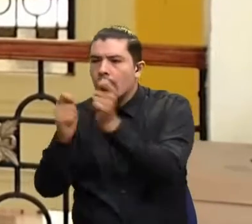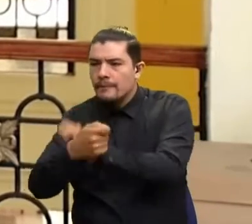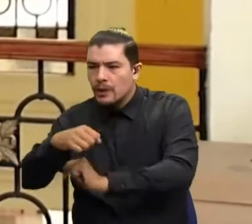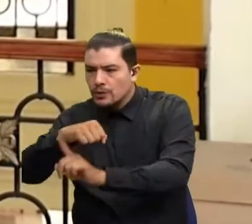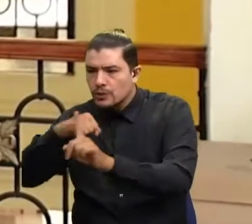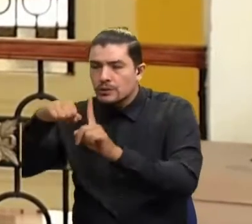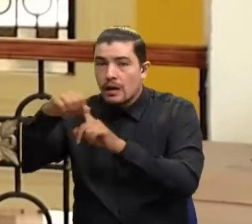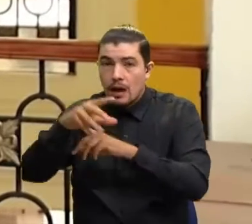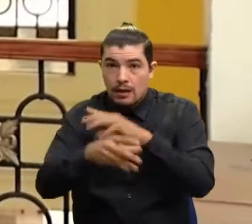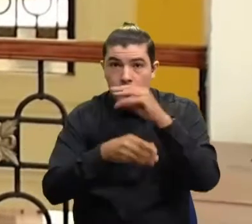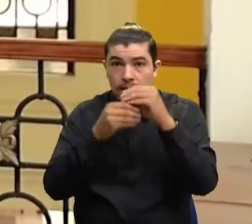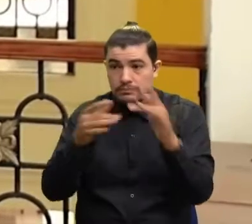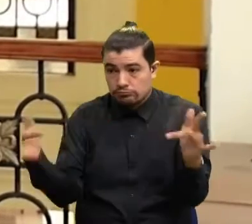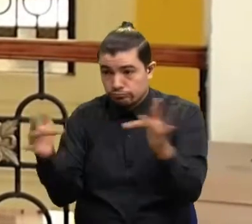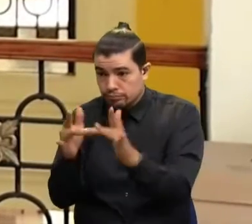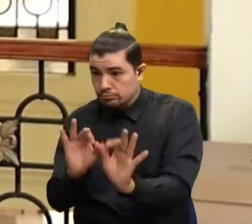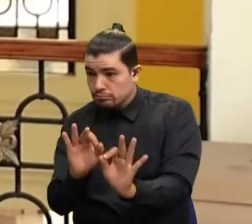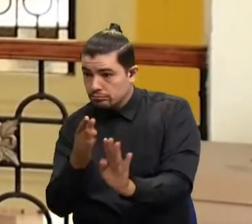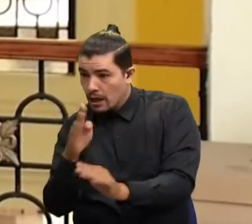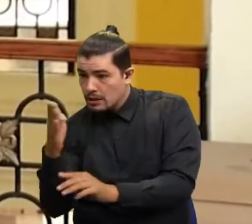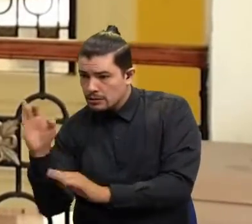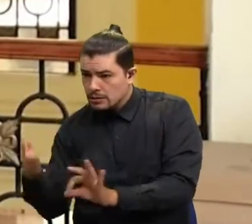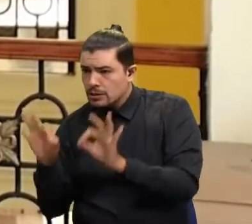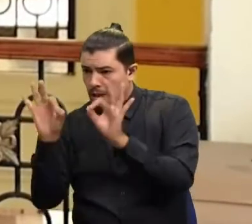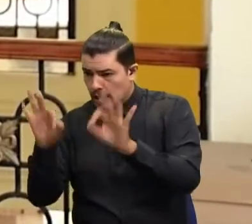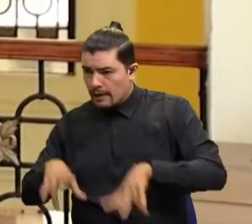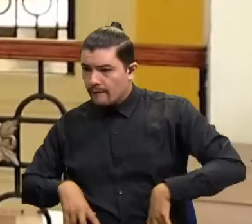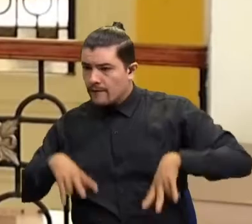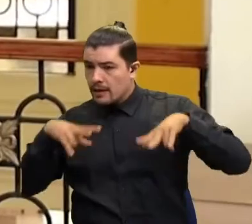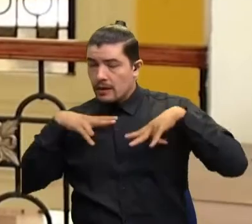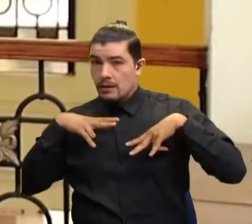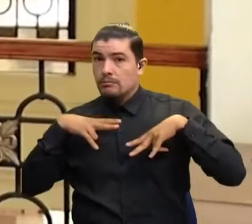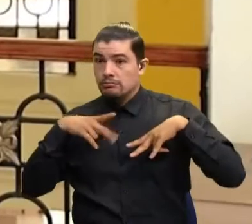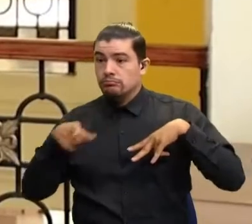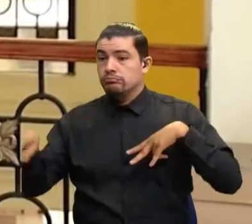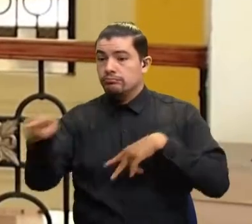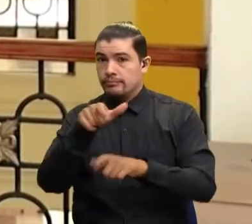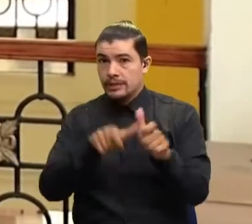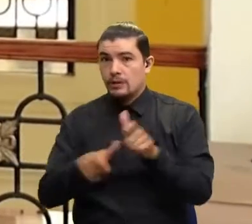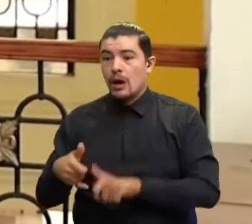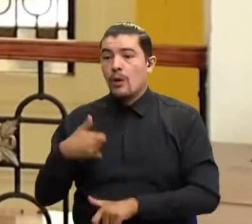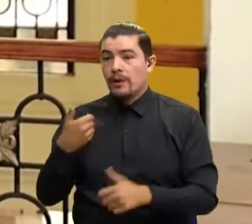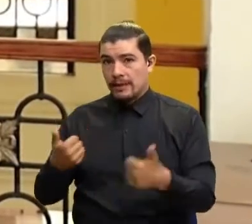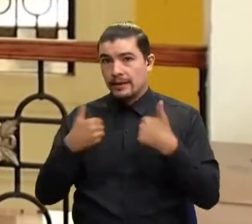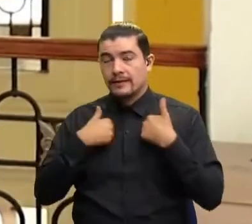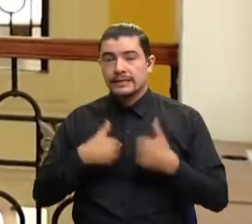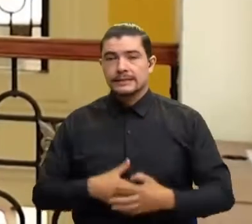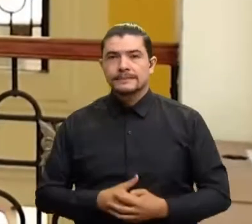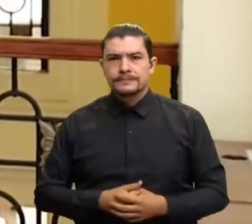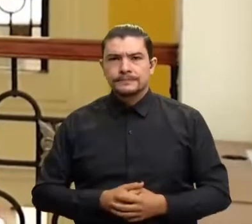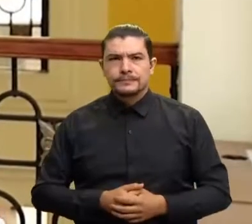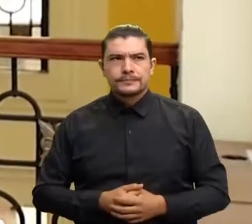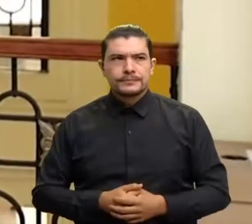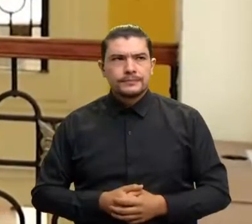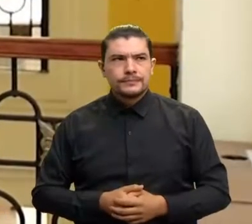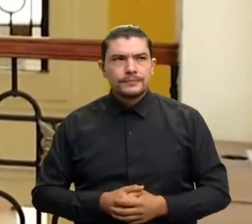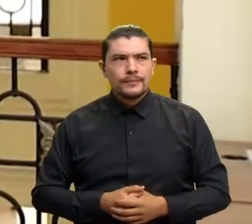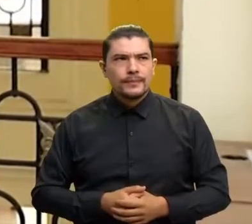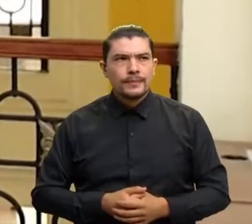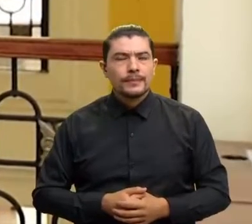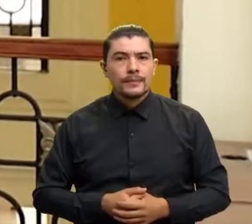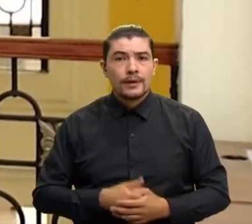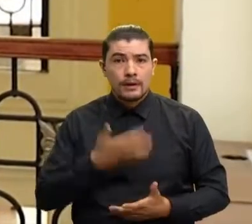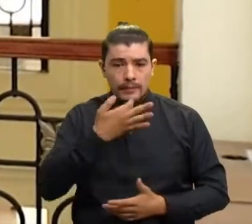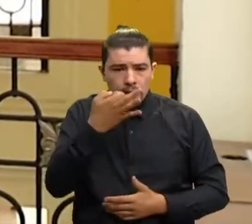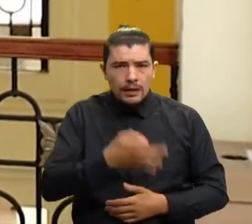también le hemos adecuado la infraestructura en calidad de vida a muchas de las juventudes que están ahorita dentro del municipio. Realmente nosotros venimos haciendo